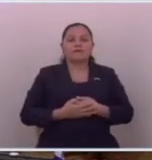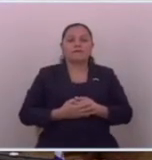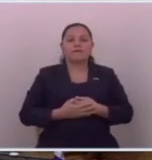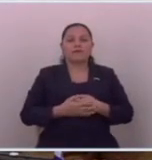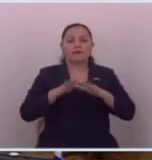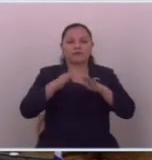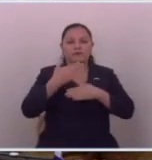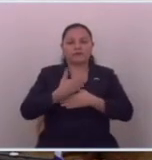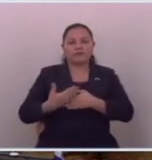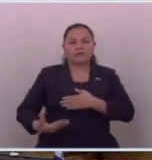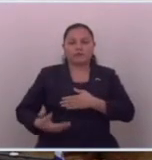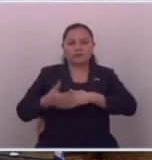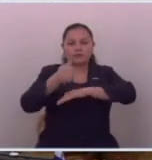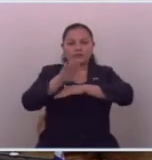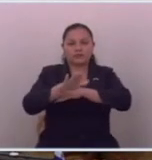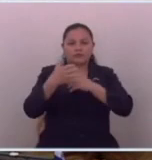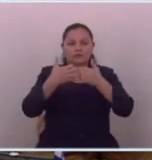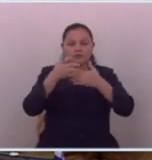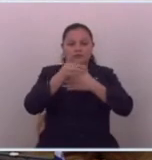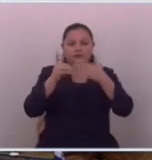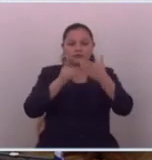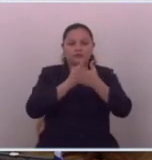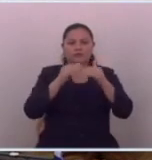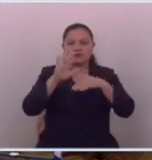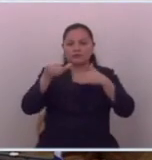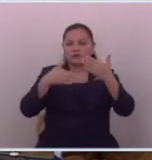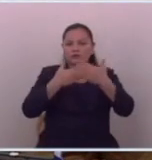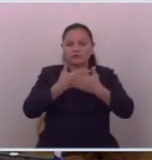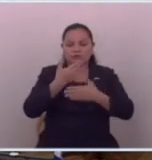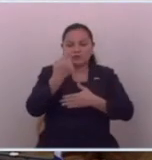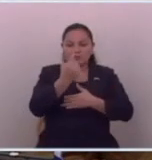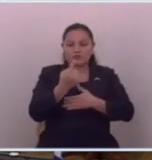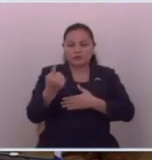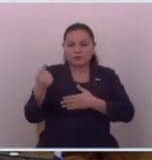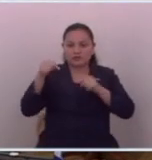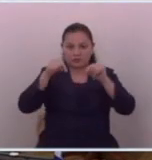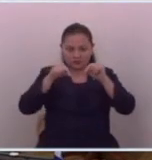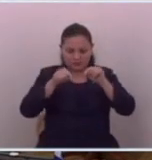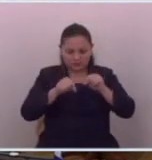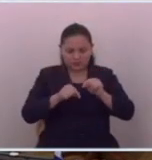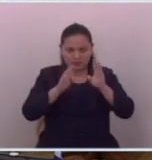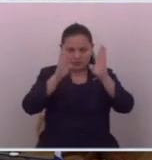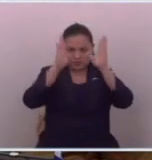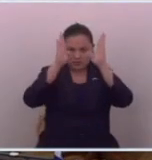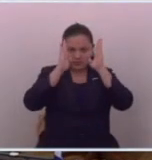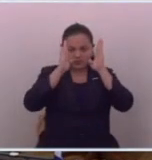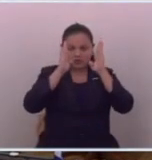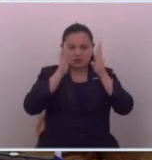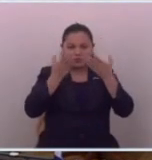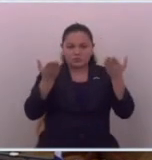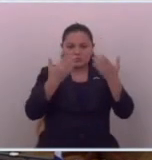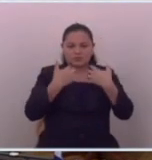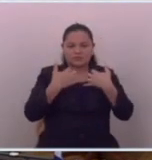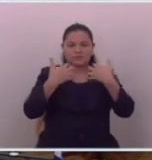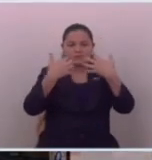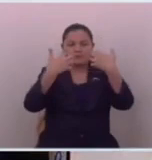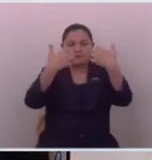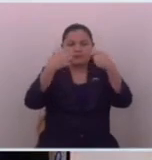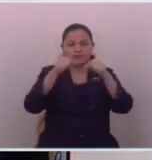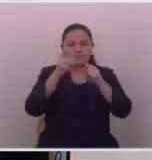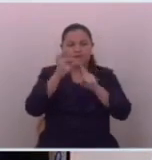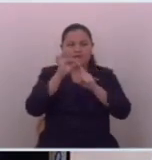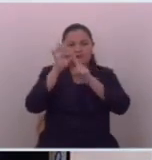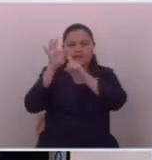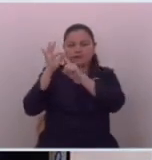gracias presidente buenas tardes colegas y buenas tardes a todas las personas que están pendientes de la realización de esta plenaria en